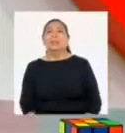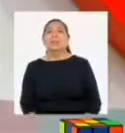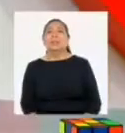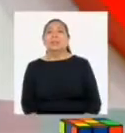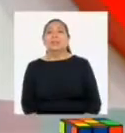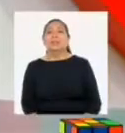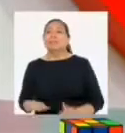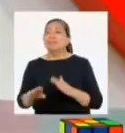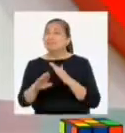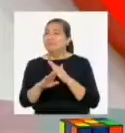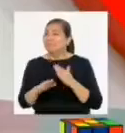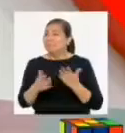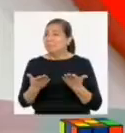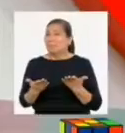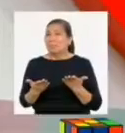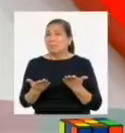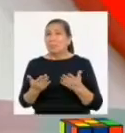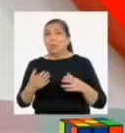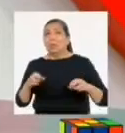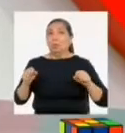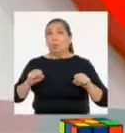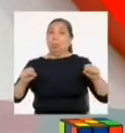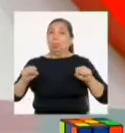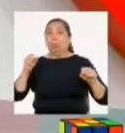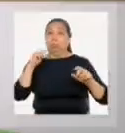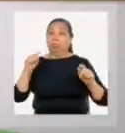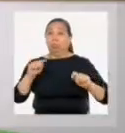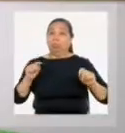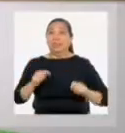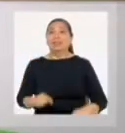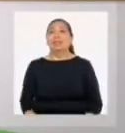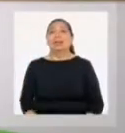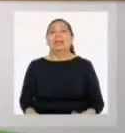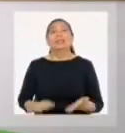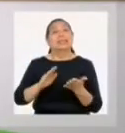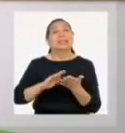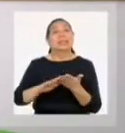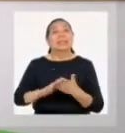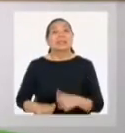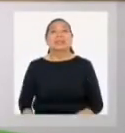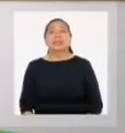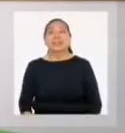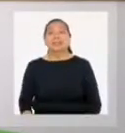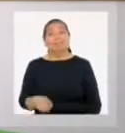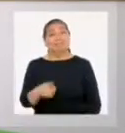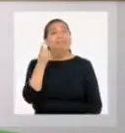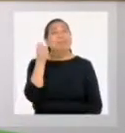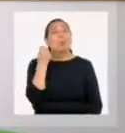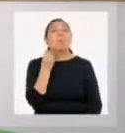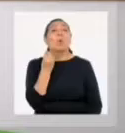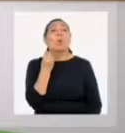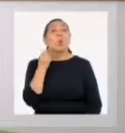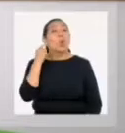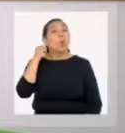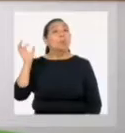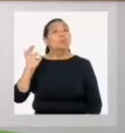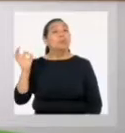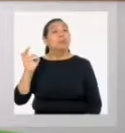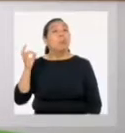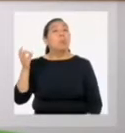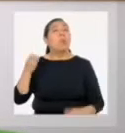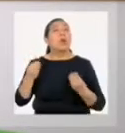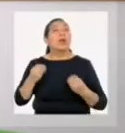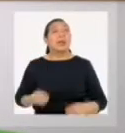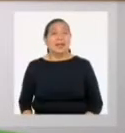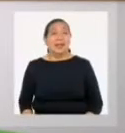en un rato. Esa fuente A casi me hace reventar, profesora. Disculpa, Rebot. Entiendo por qué tu alarma se